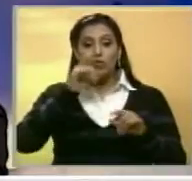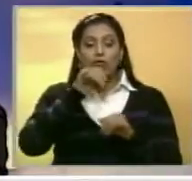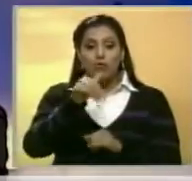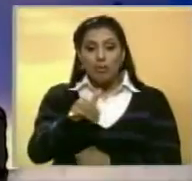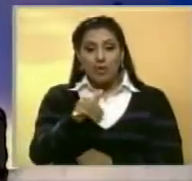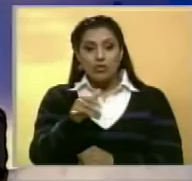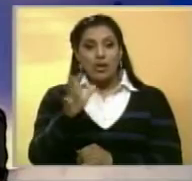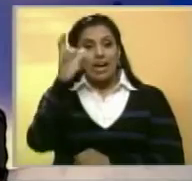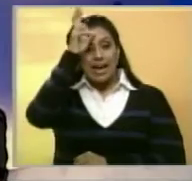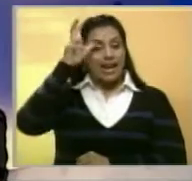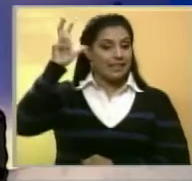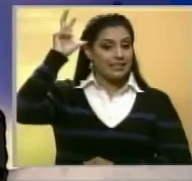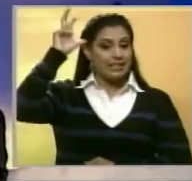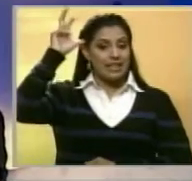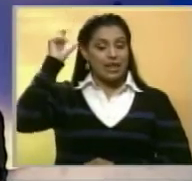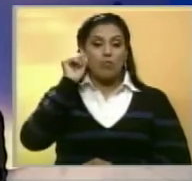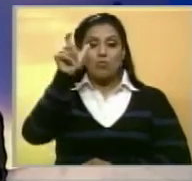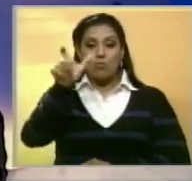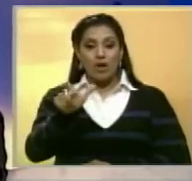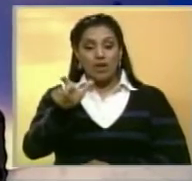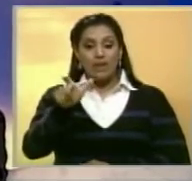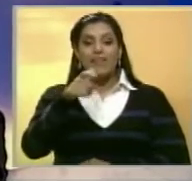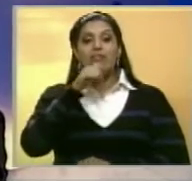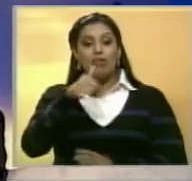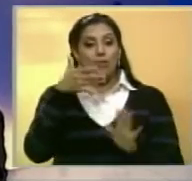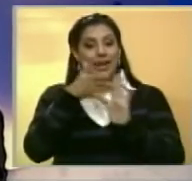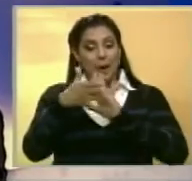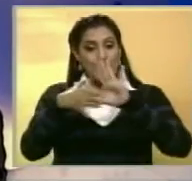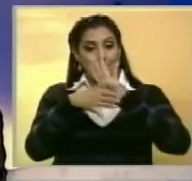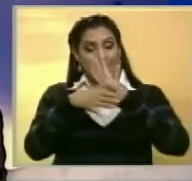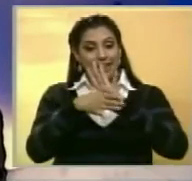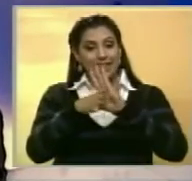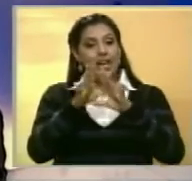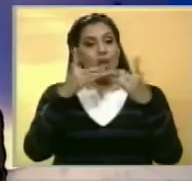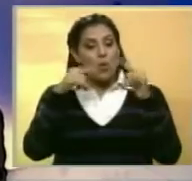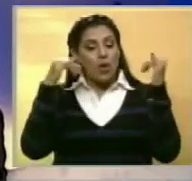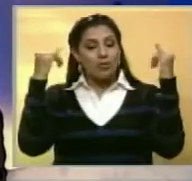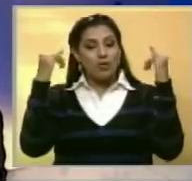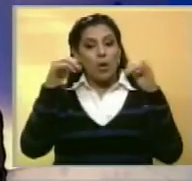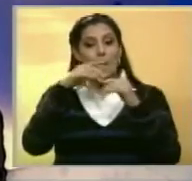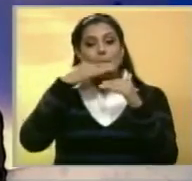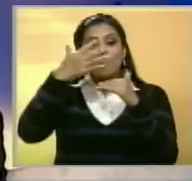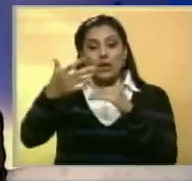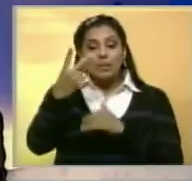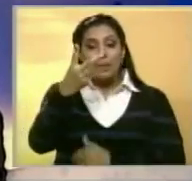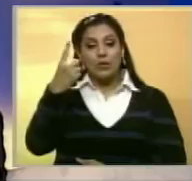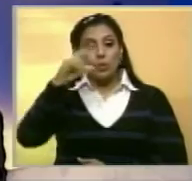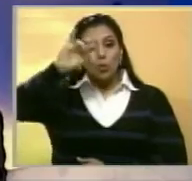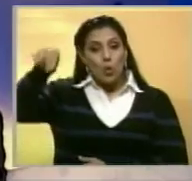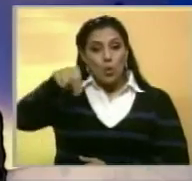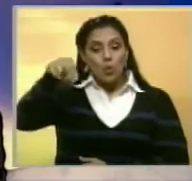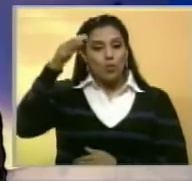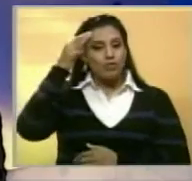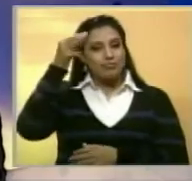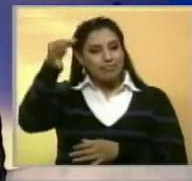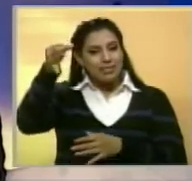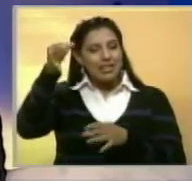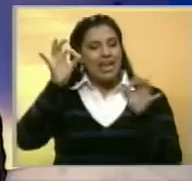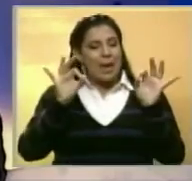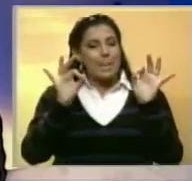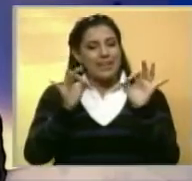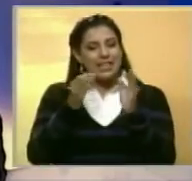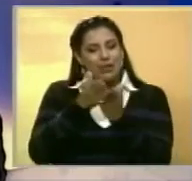informaciones, la canciller de la República, Delcy Rodríguez, informó este martes que se celebrará el próximo 21 de junio un Consejo Permanente